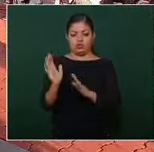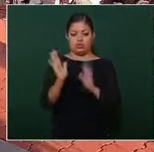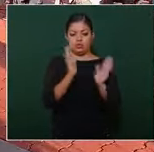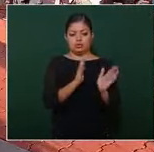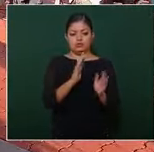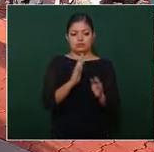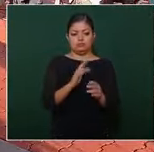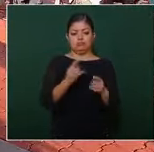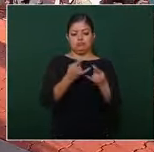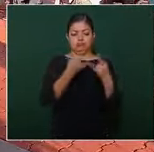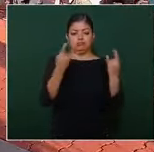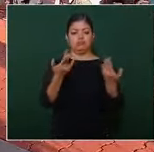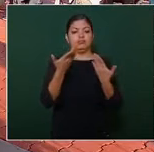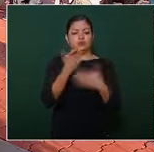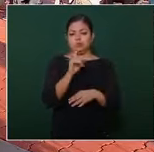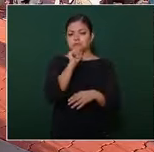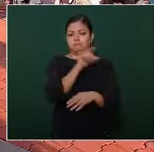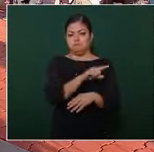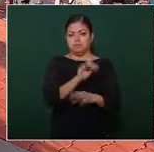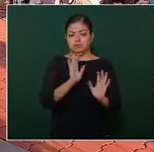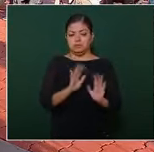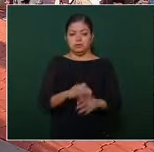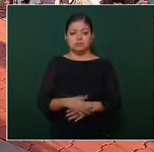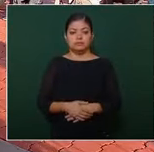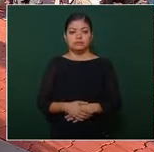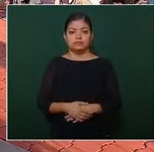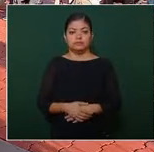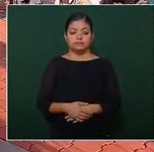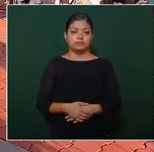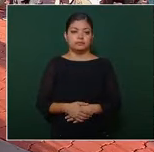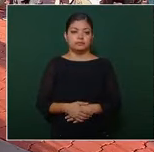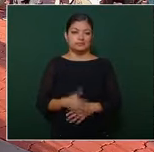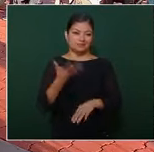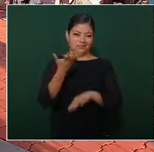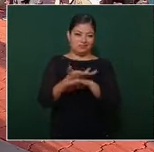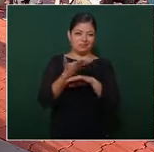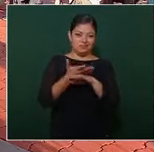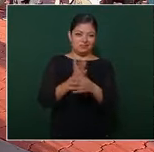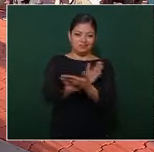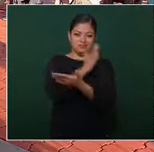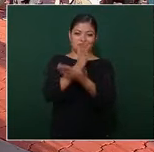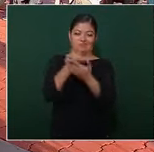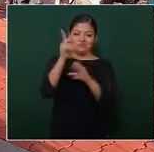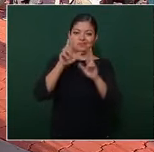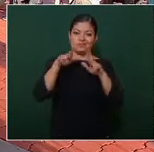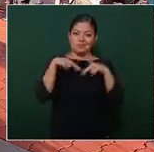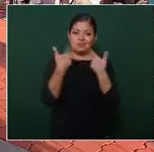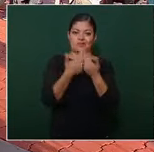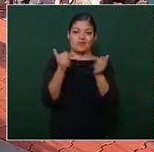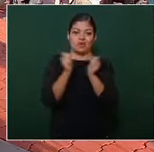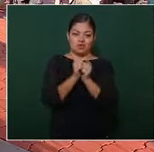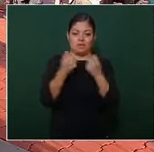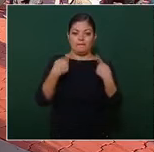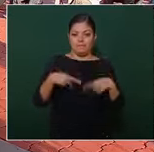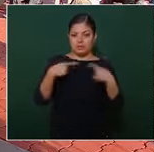anécdota sobre lo mismo ahora que estuvimos en Estados Unidos nos reunimos empresarios